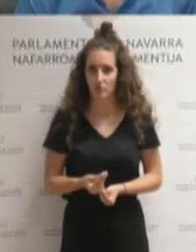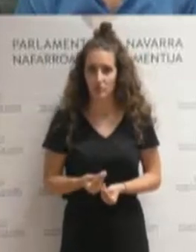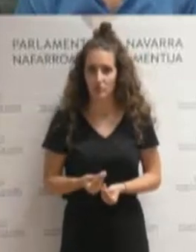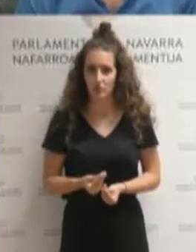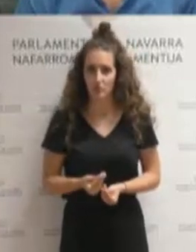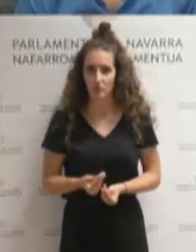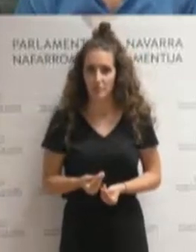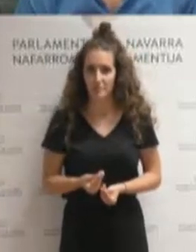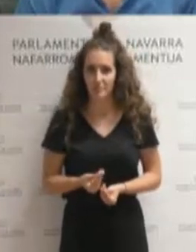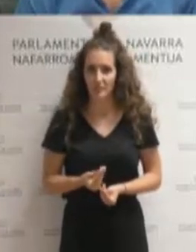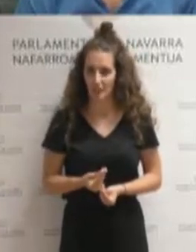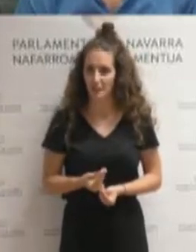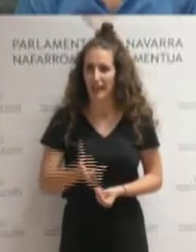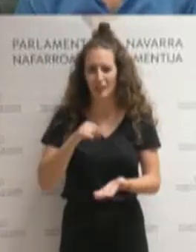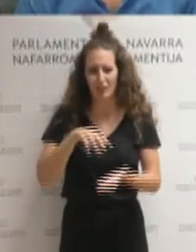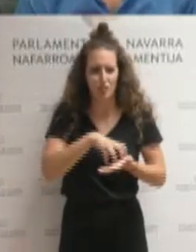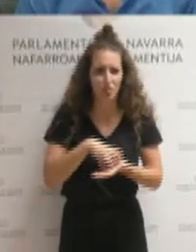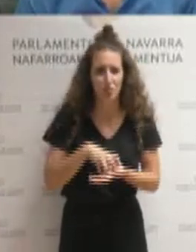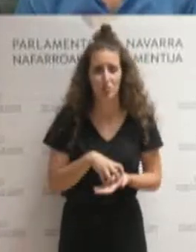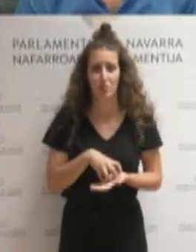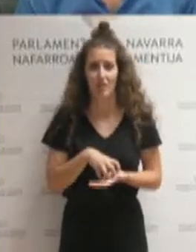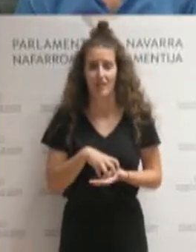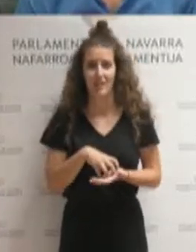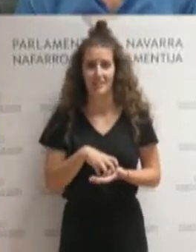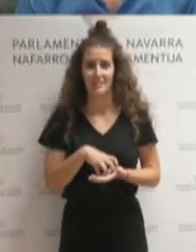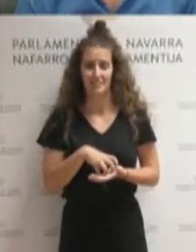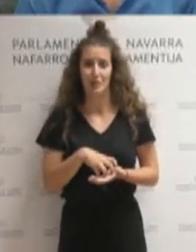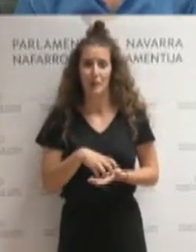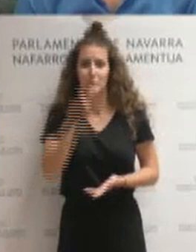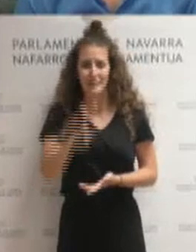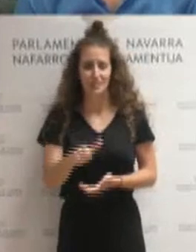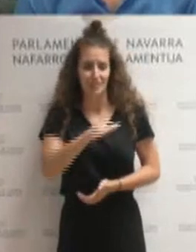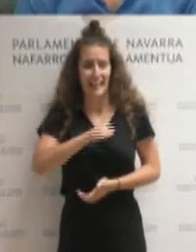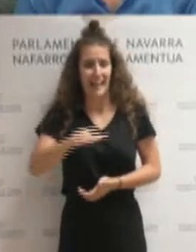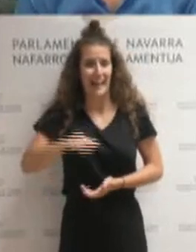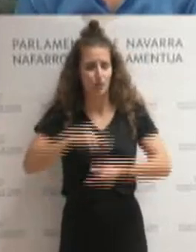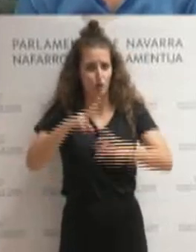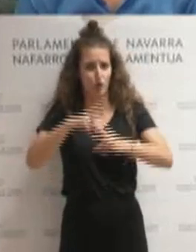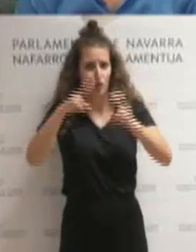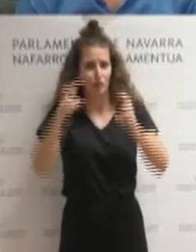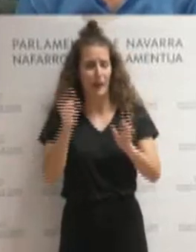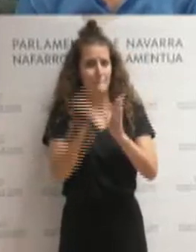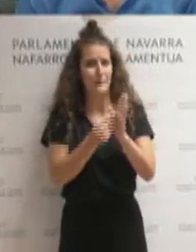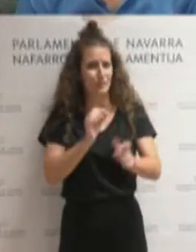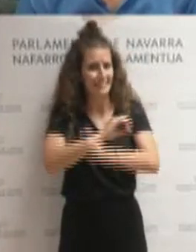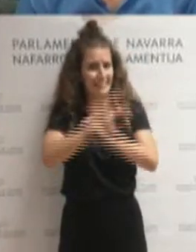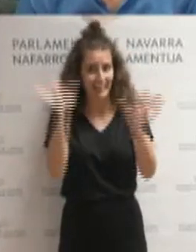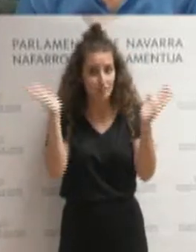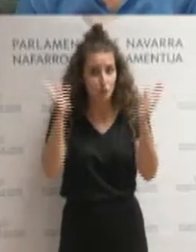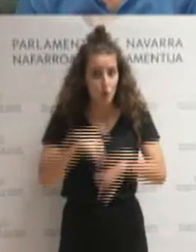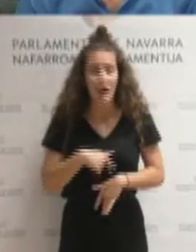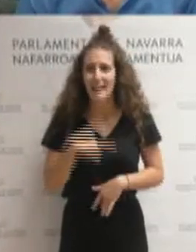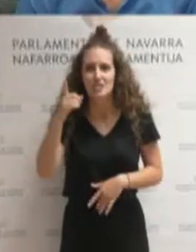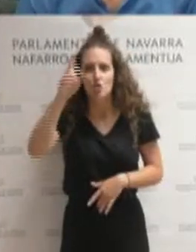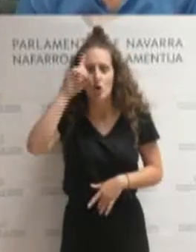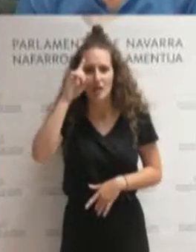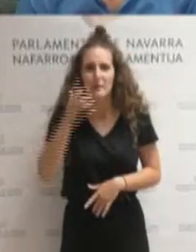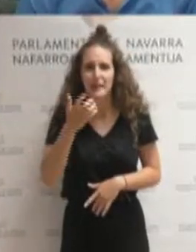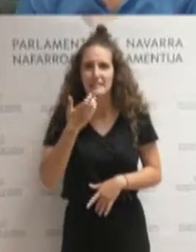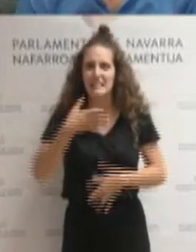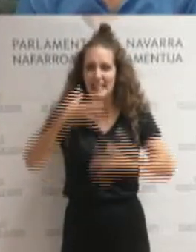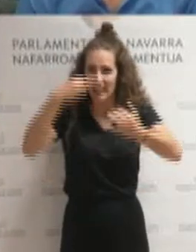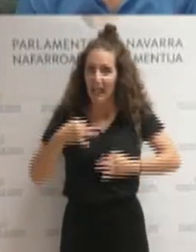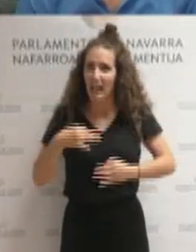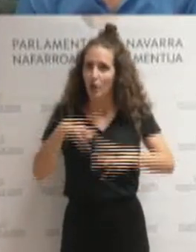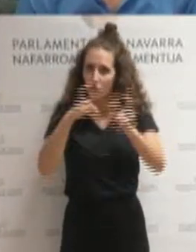Ha habido incertidumbre, ha habido gente que se ha autoconfinado sin pautas claras, sin saber si se tenía que autoconfinar o no. No